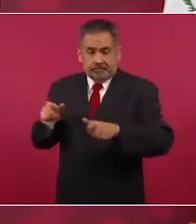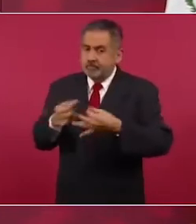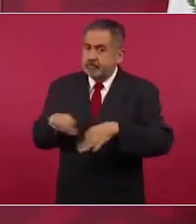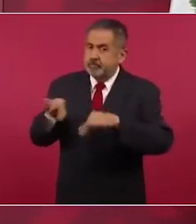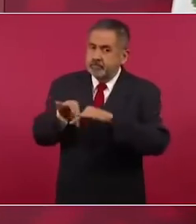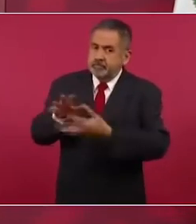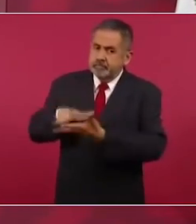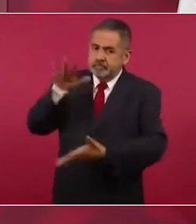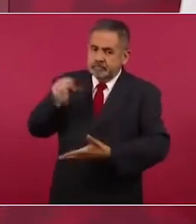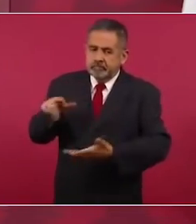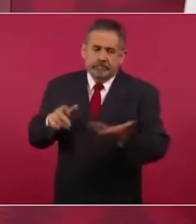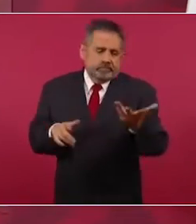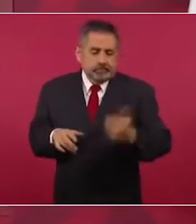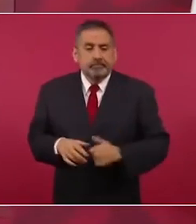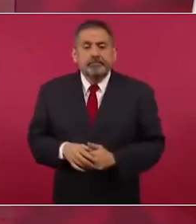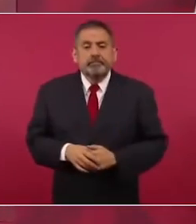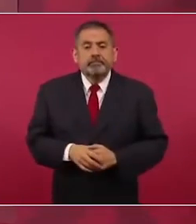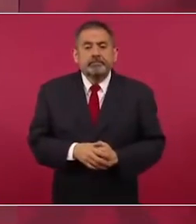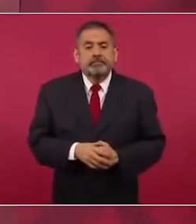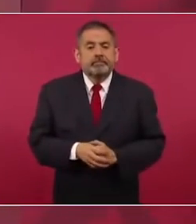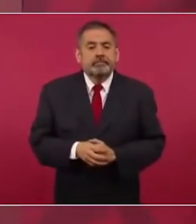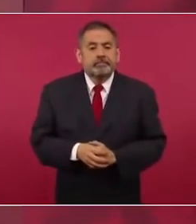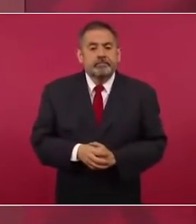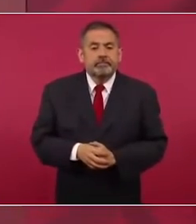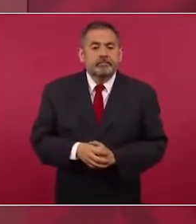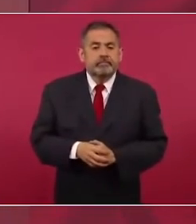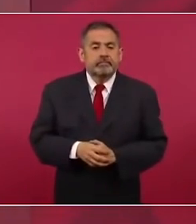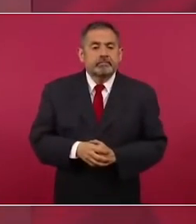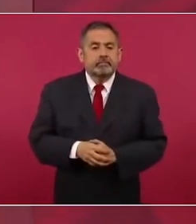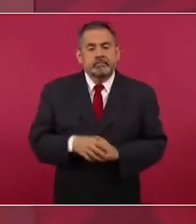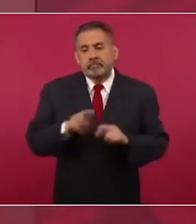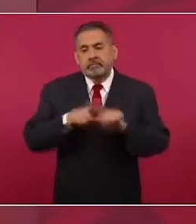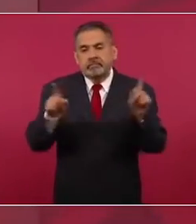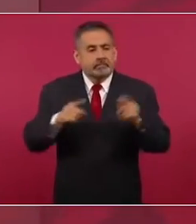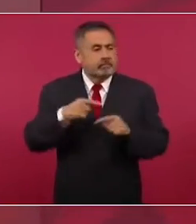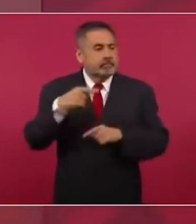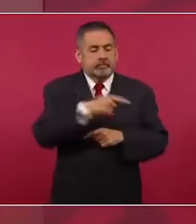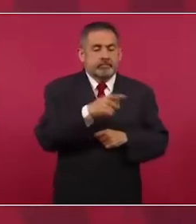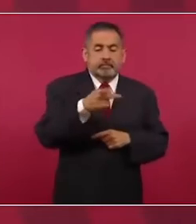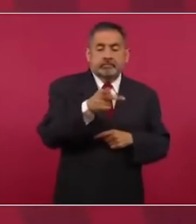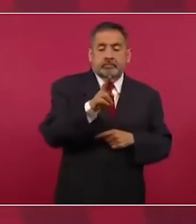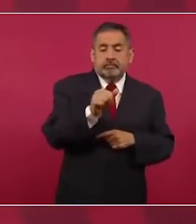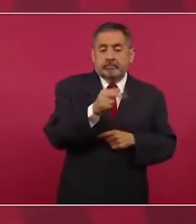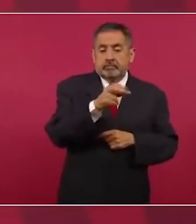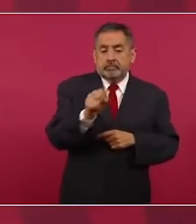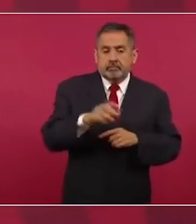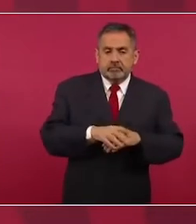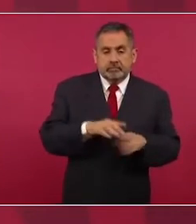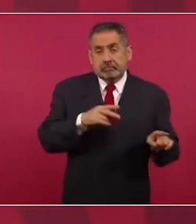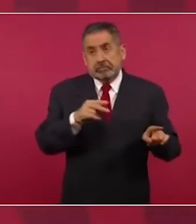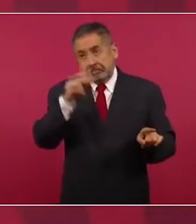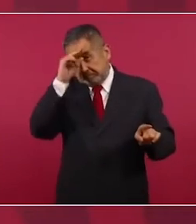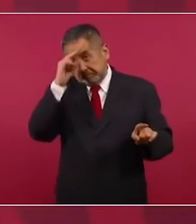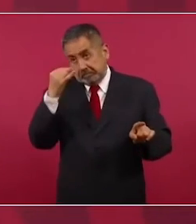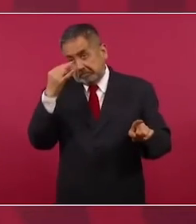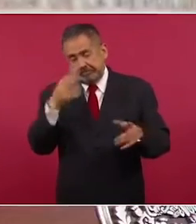Entonces, no es que, como lo plantea Krause, muy vivillo,